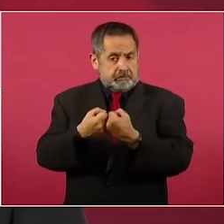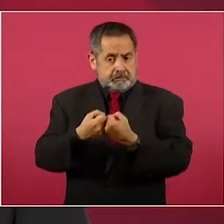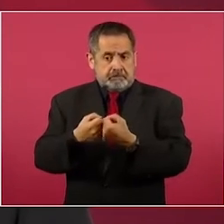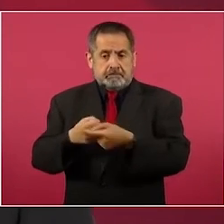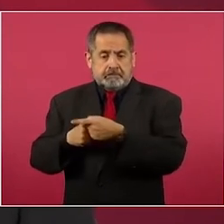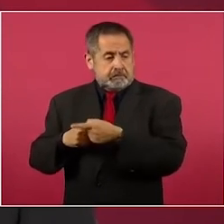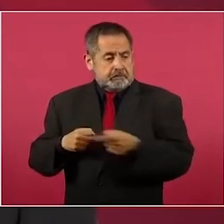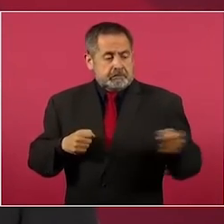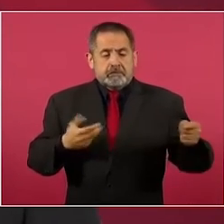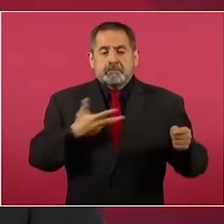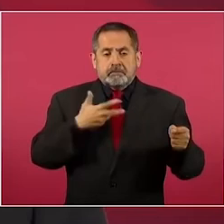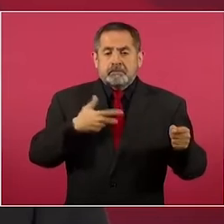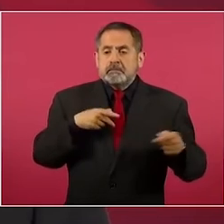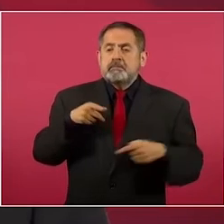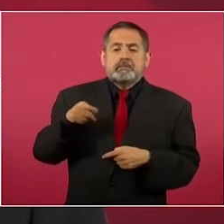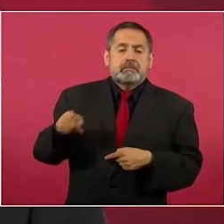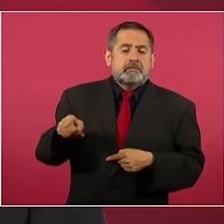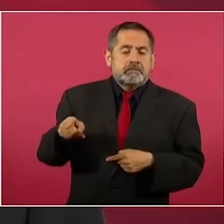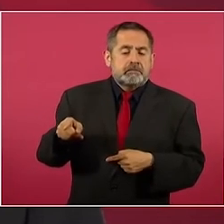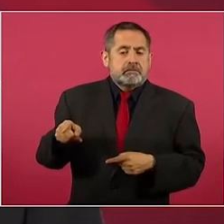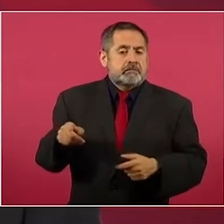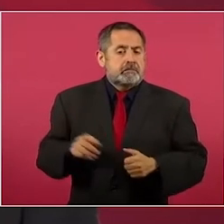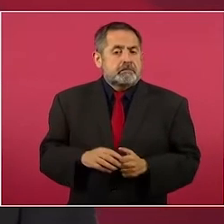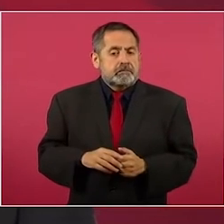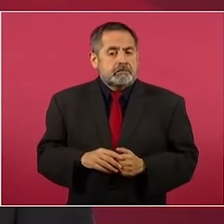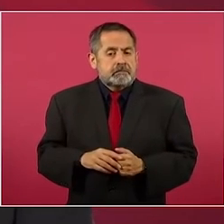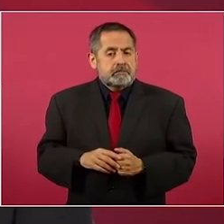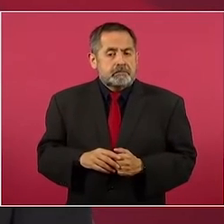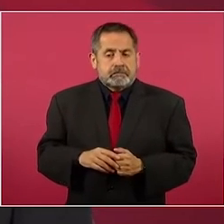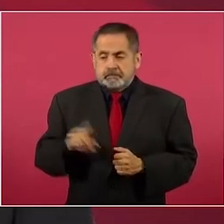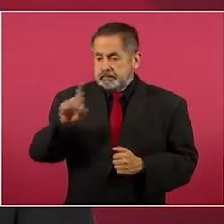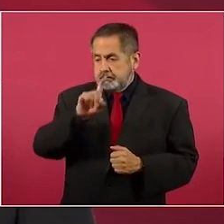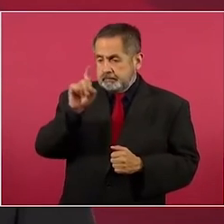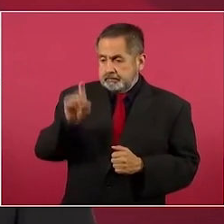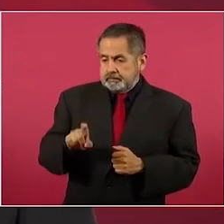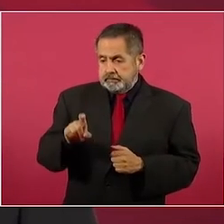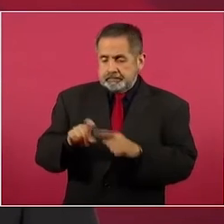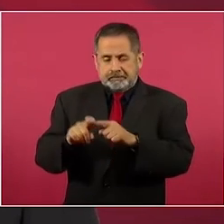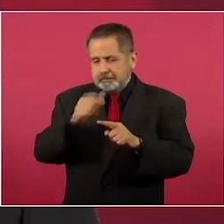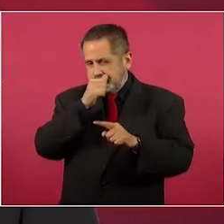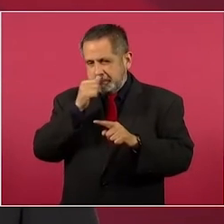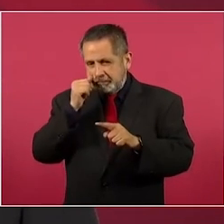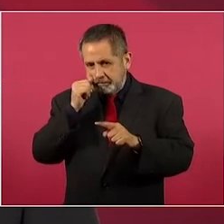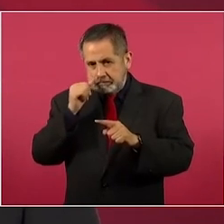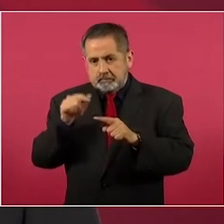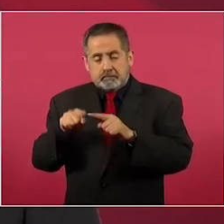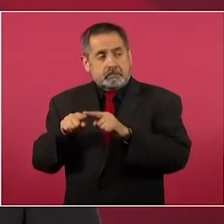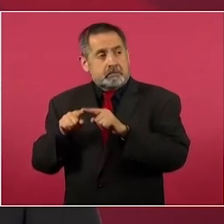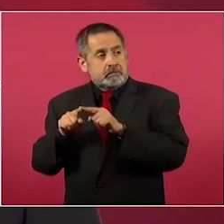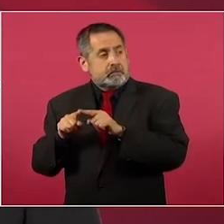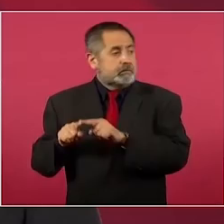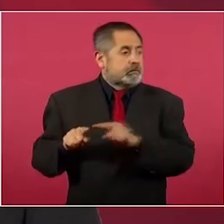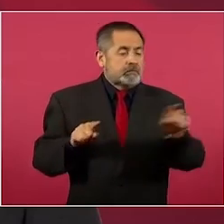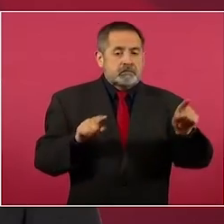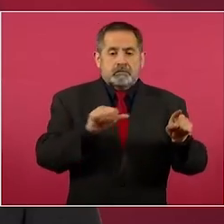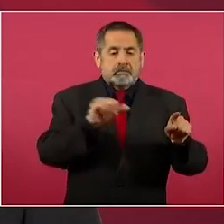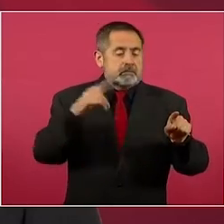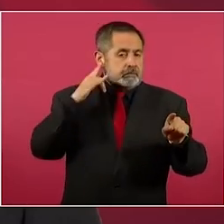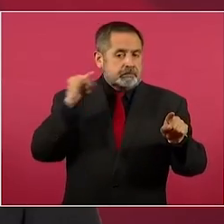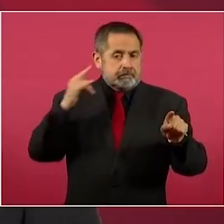desde Texas, desde Juárez hasta California.